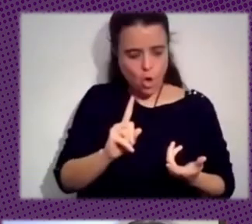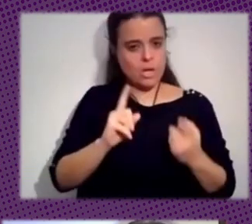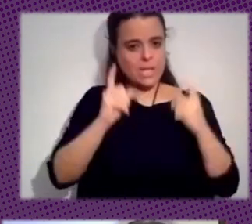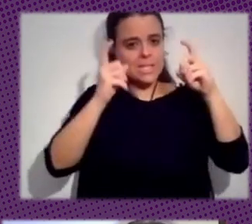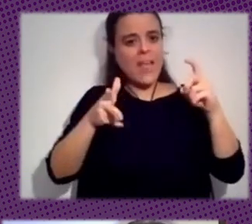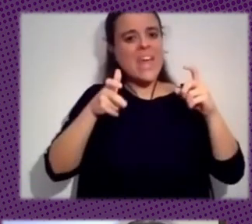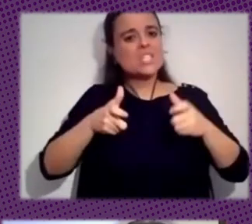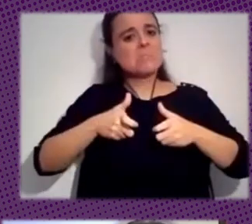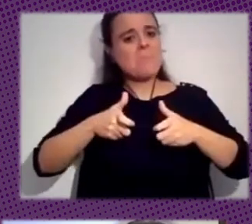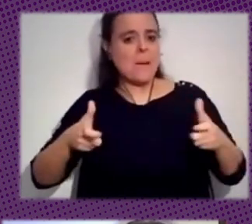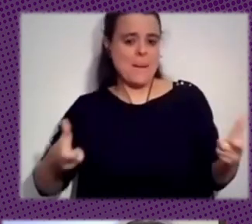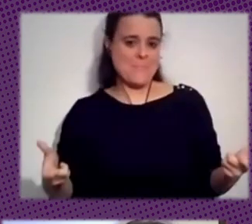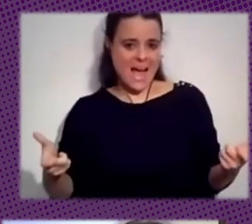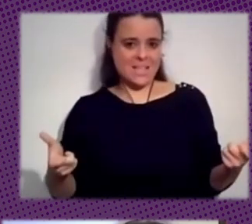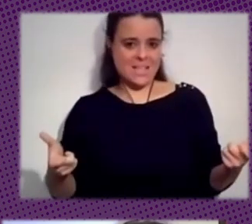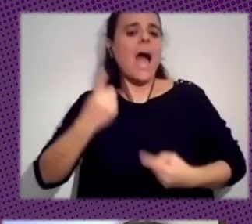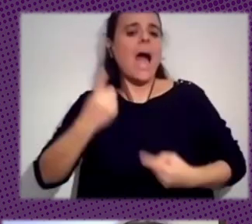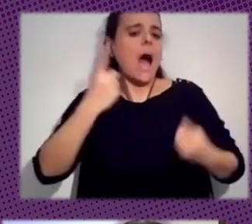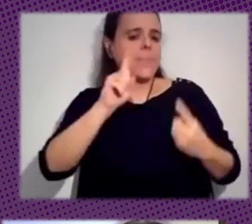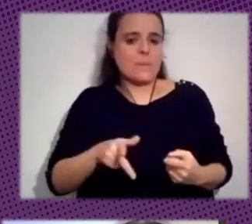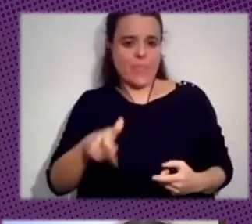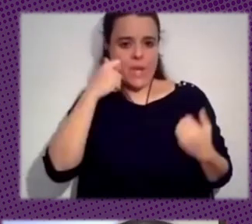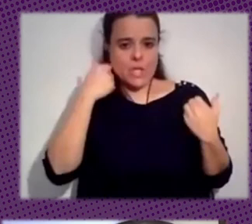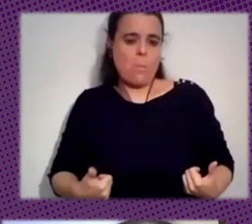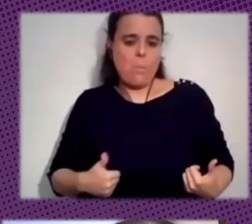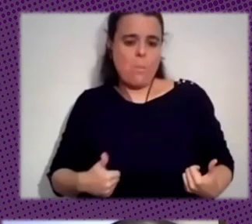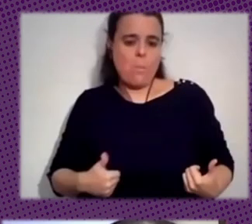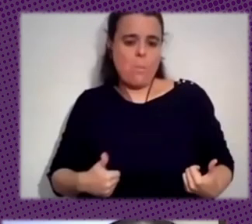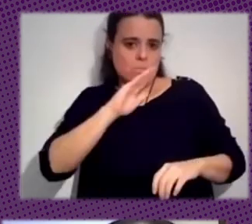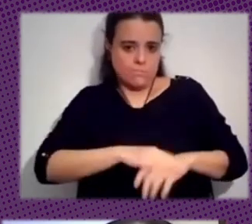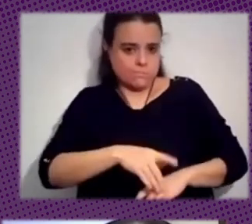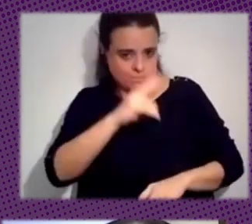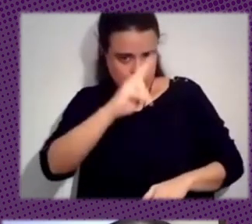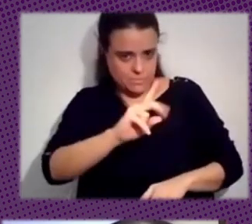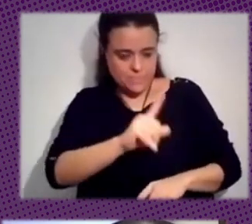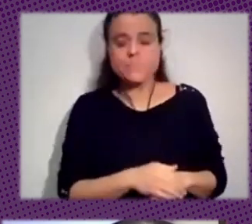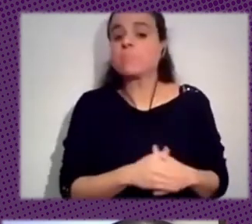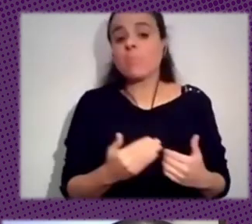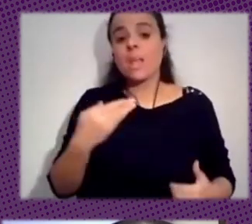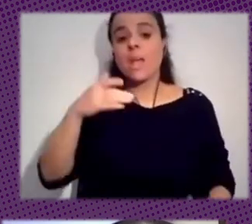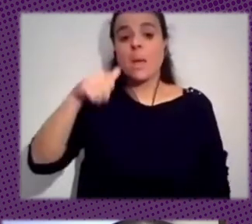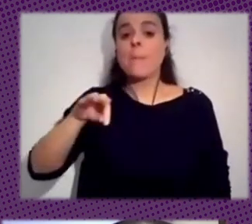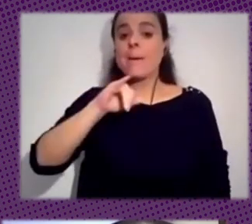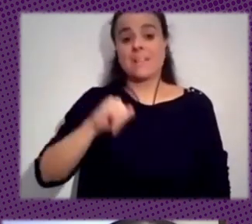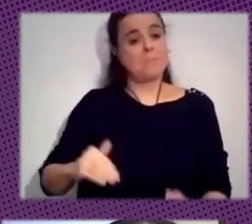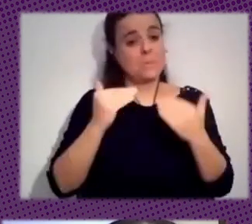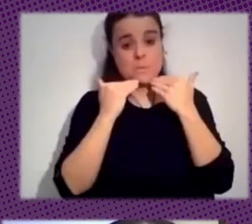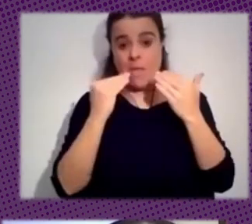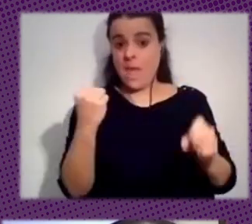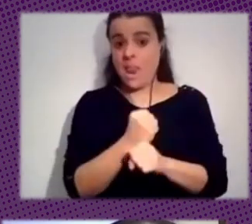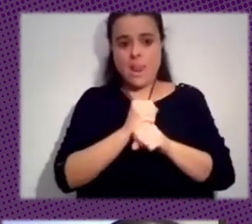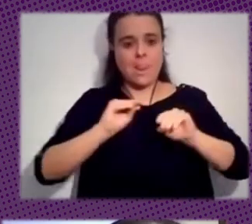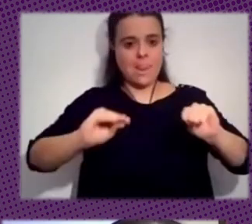entran los derechos humanos que a veces se vulneran bueno así que nada Beatriz muchísimas muchísimas gracias la labor que hace de la Fundación Vía Libre